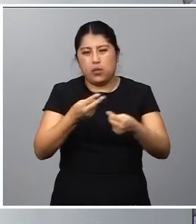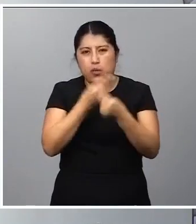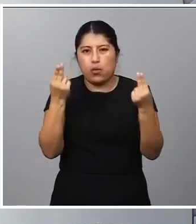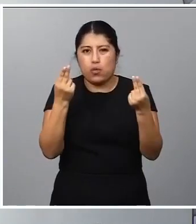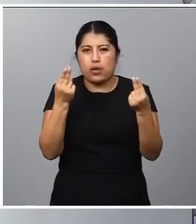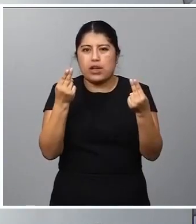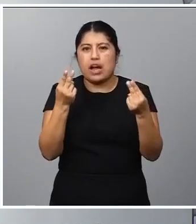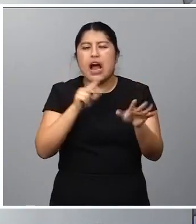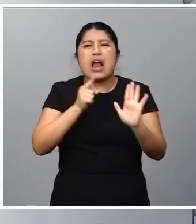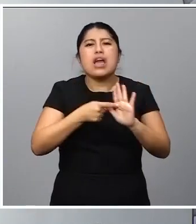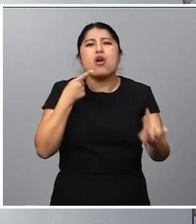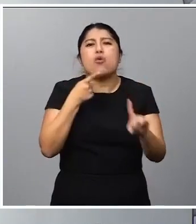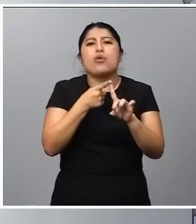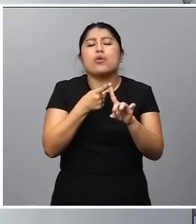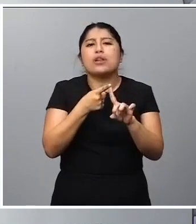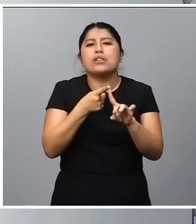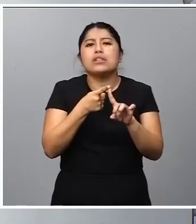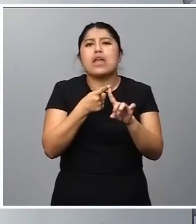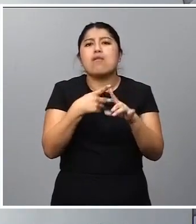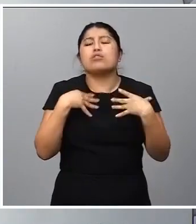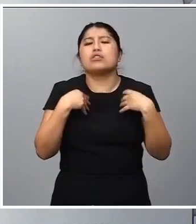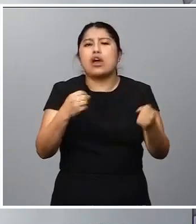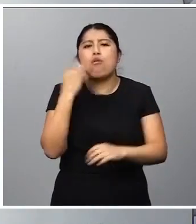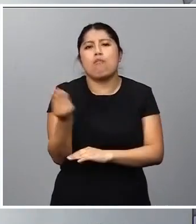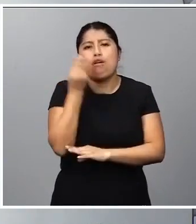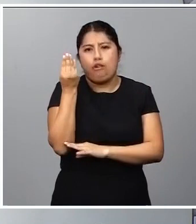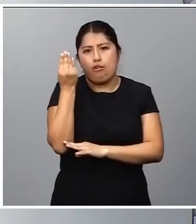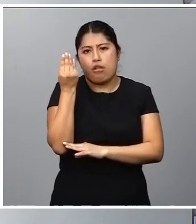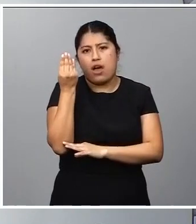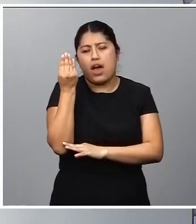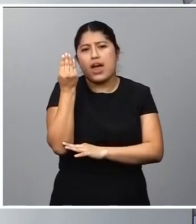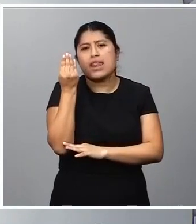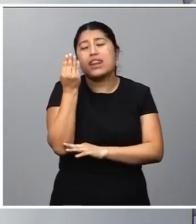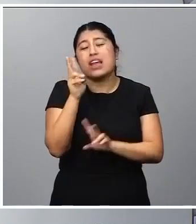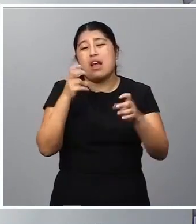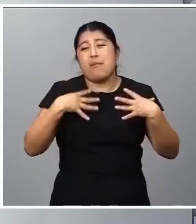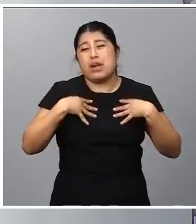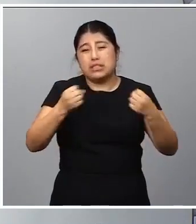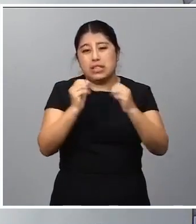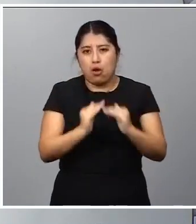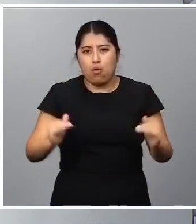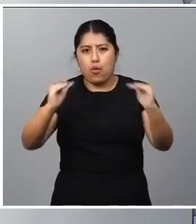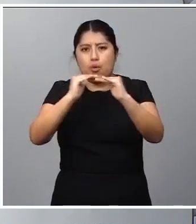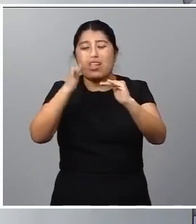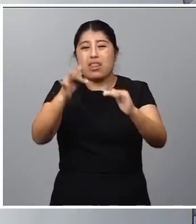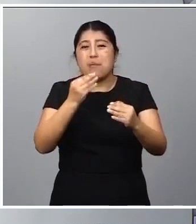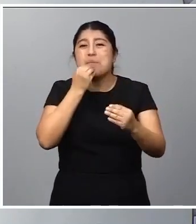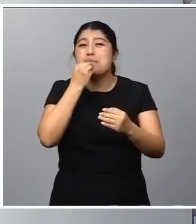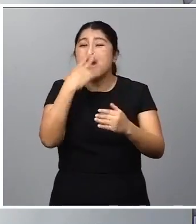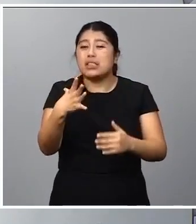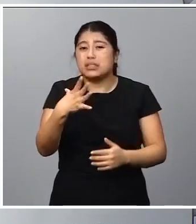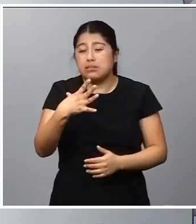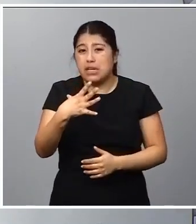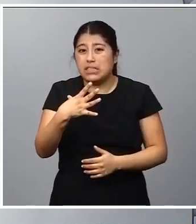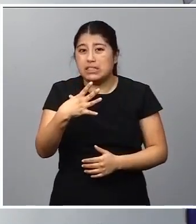ley que tiene como objetivo mejorar la salud, mejorar la equidad en salud y mejorar el bienestar y, por supuesto,